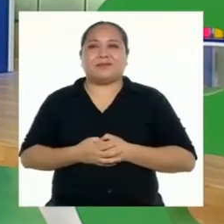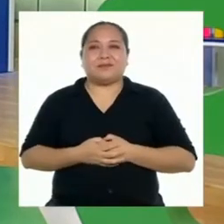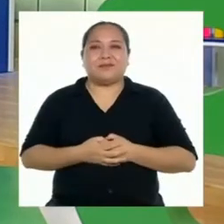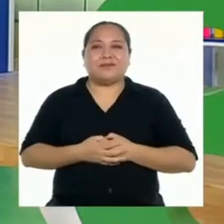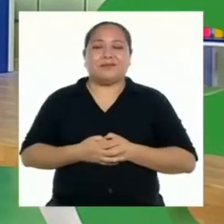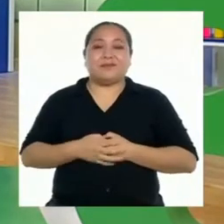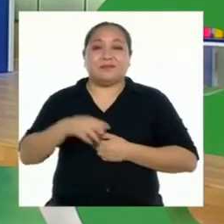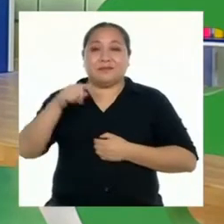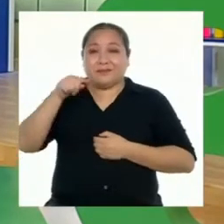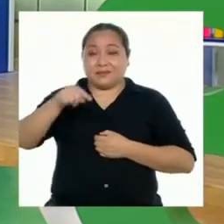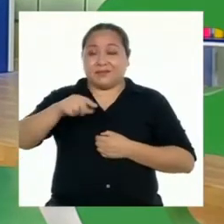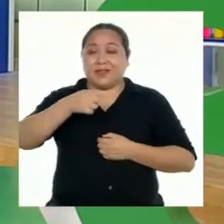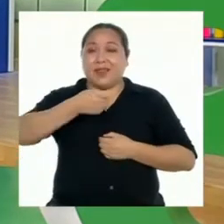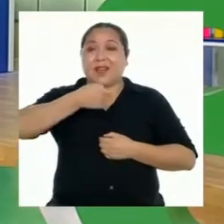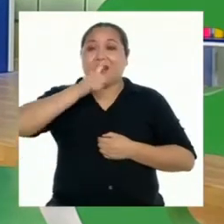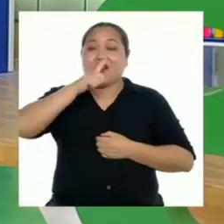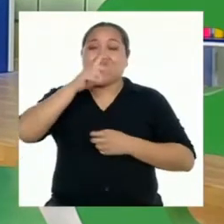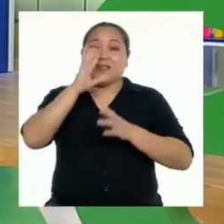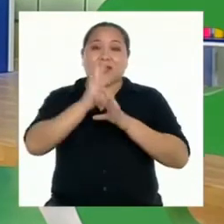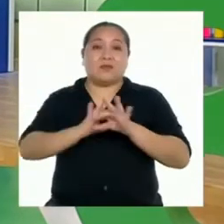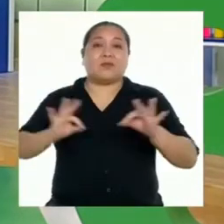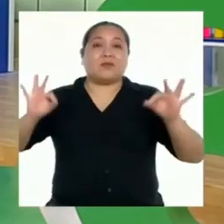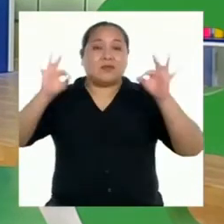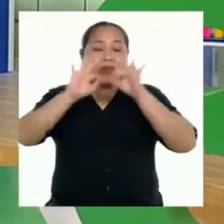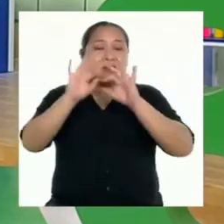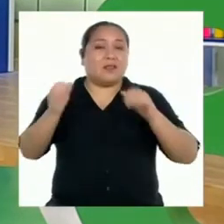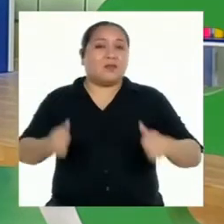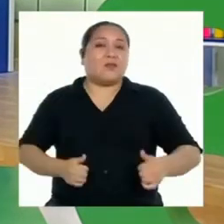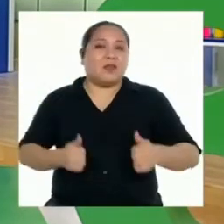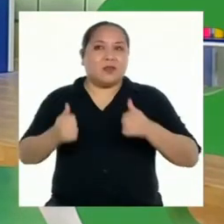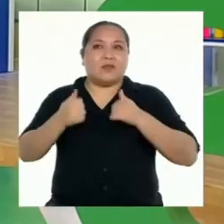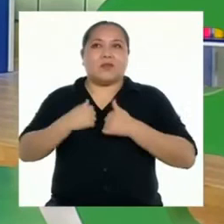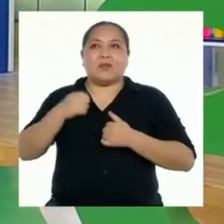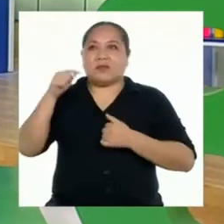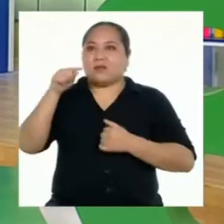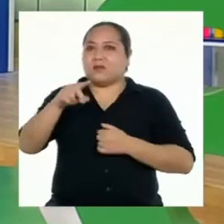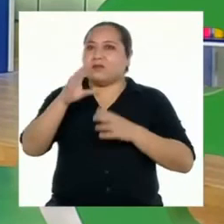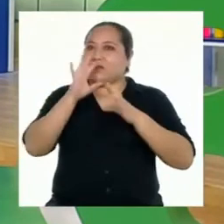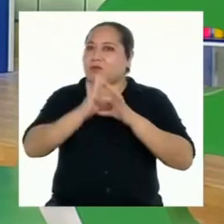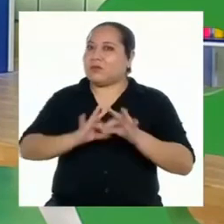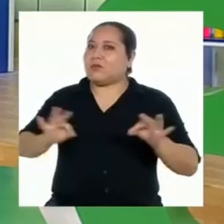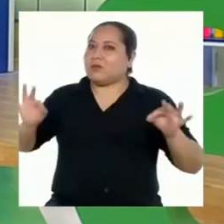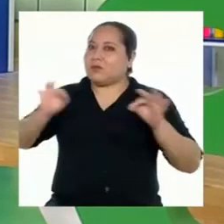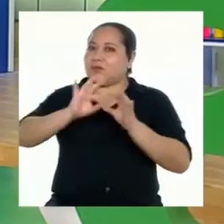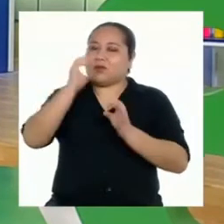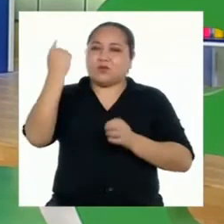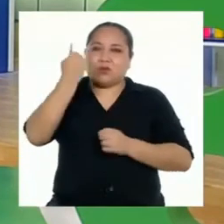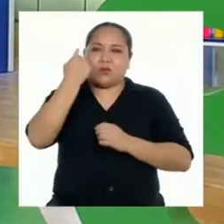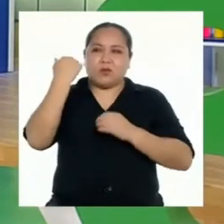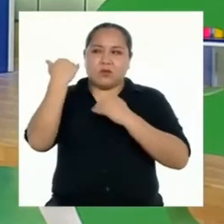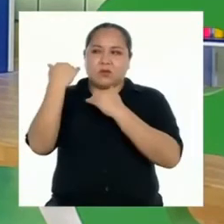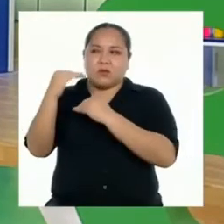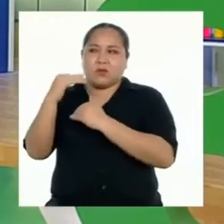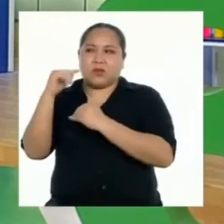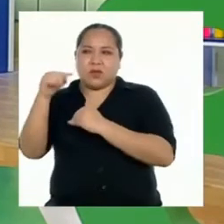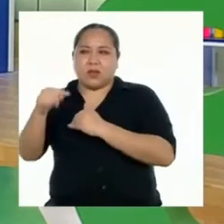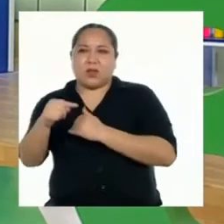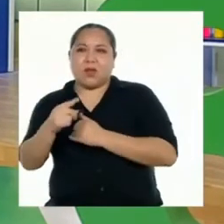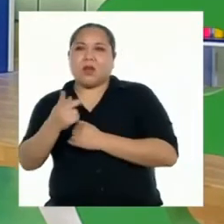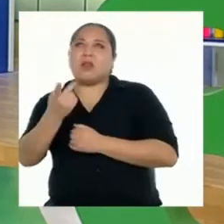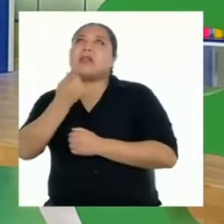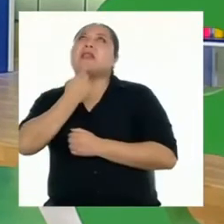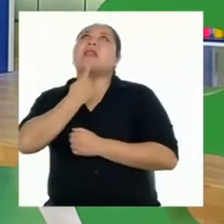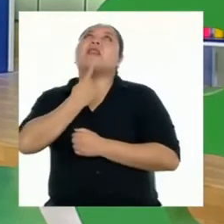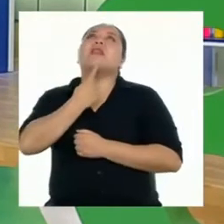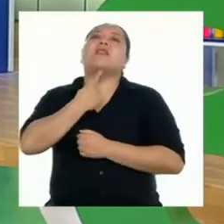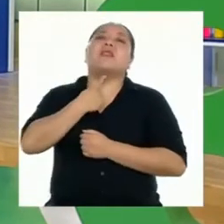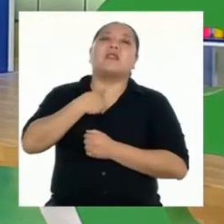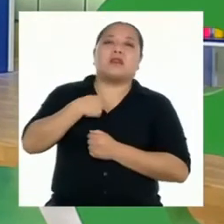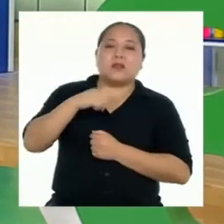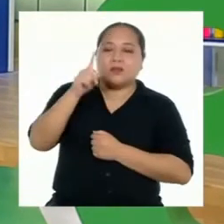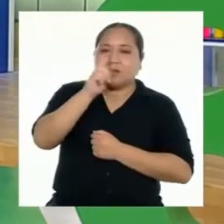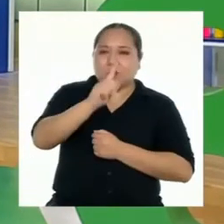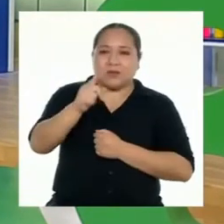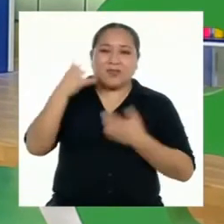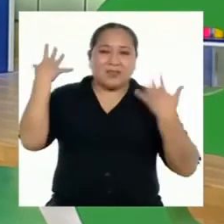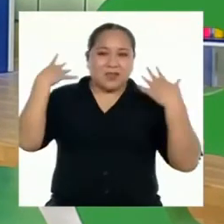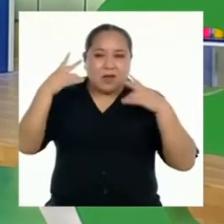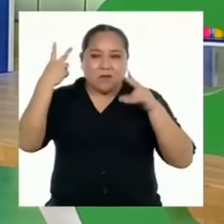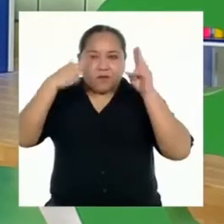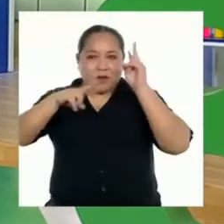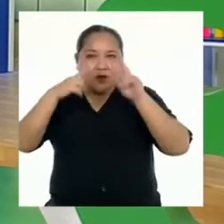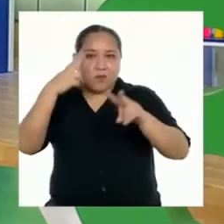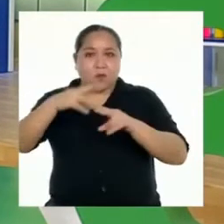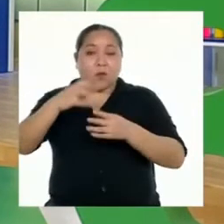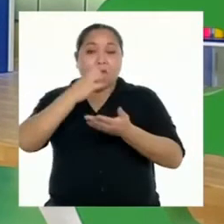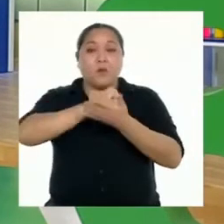El agua es vital para nuestras vidas y su importancia no sólo se limita a saciar la sed. Como vimos en programas